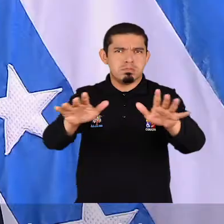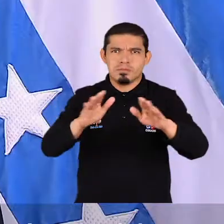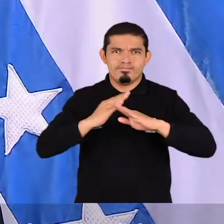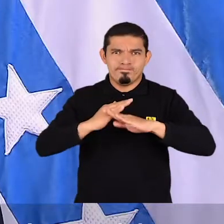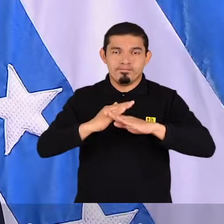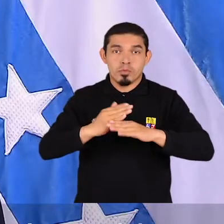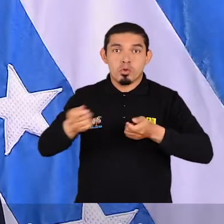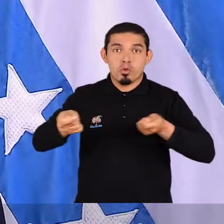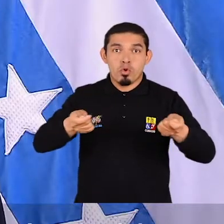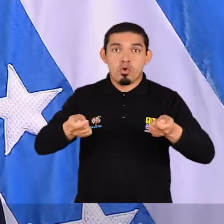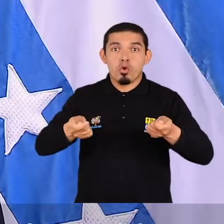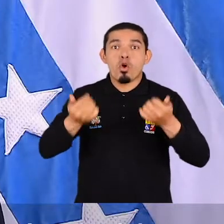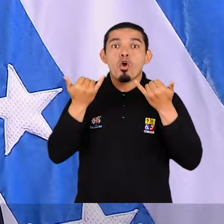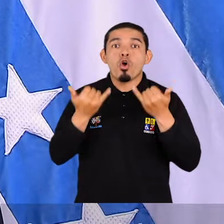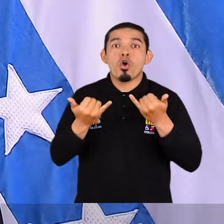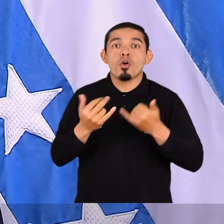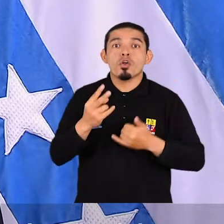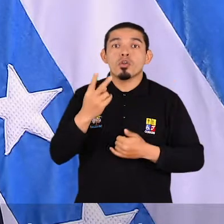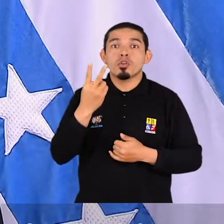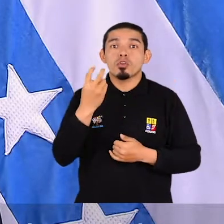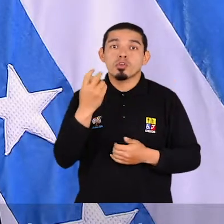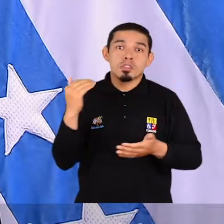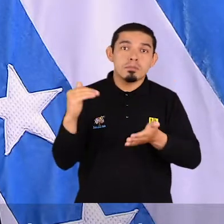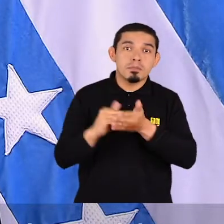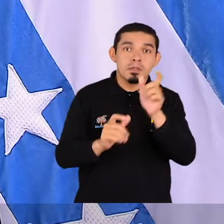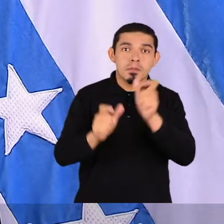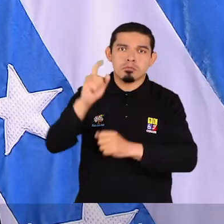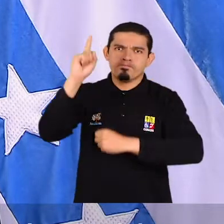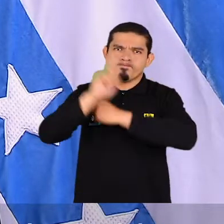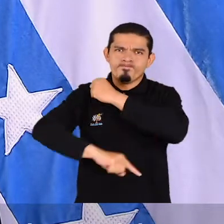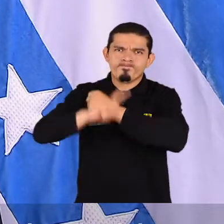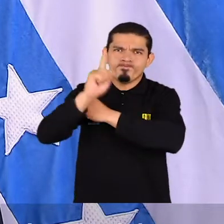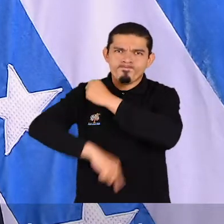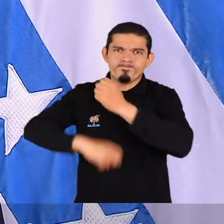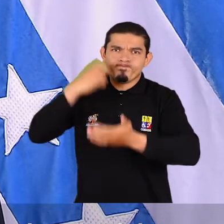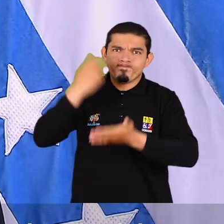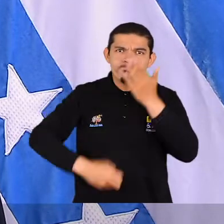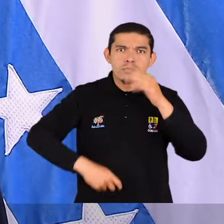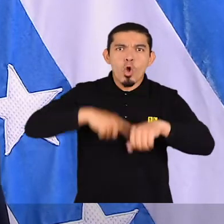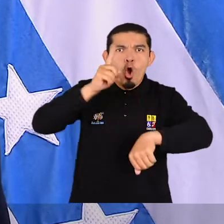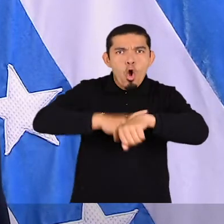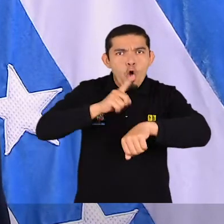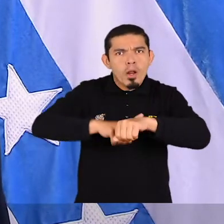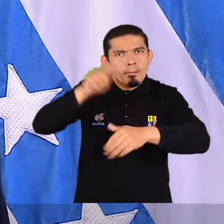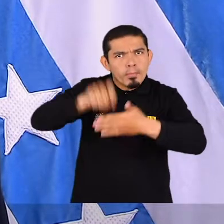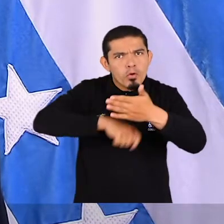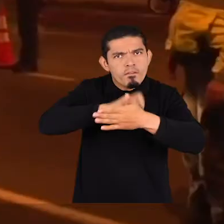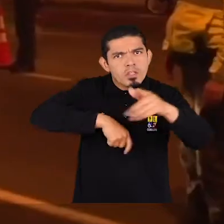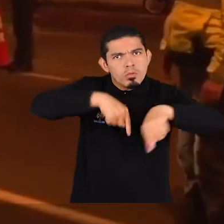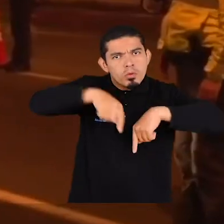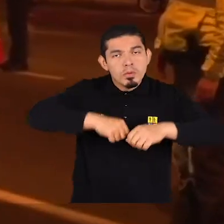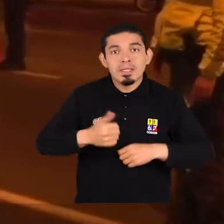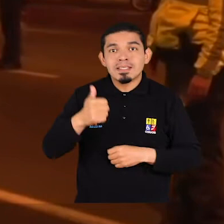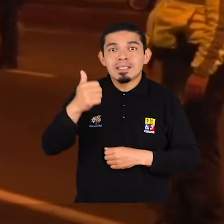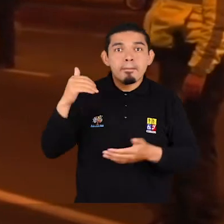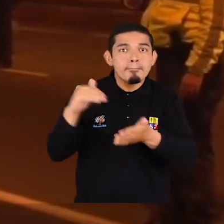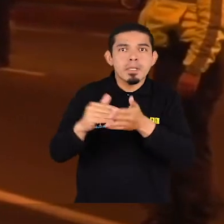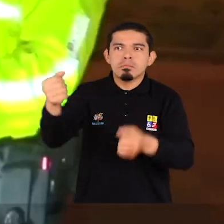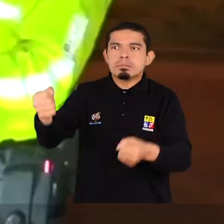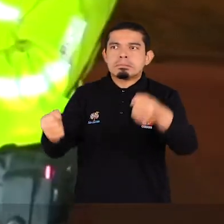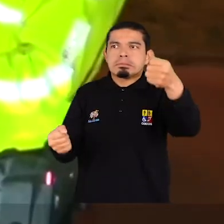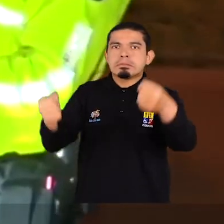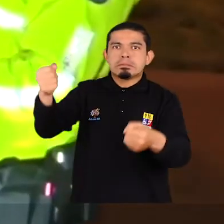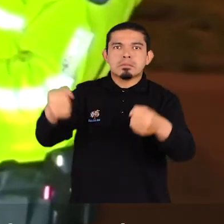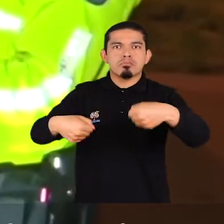Al día de hoy, más de 12.000 personas han sido sancionadas por irrespetar el toque de queda, así como casi 10.000 conductores de